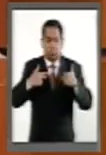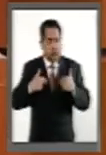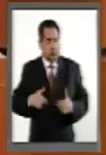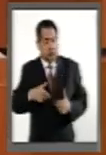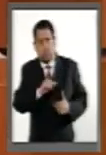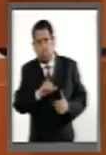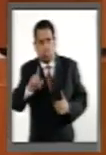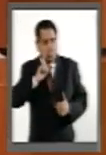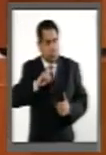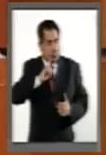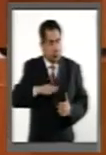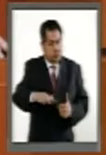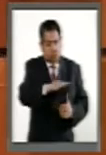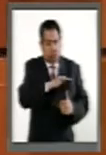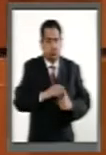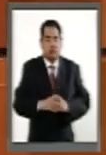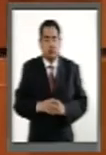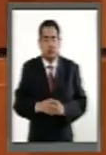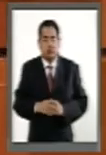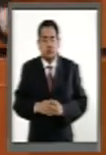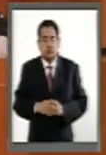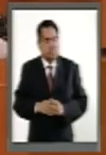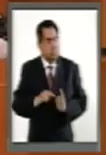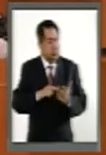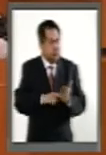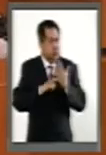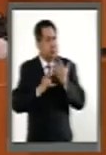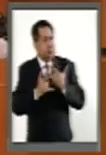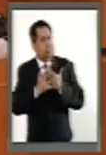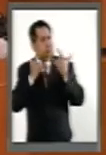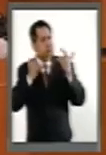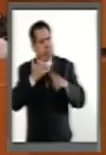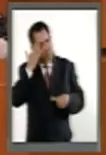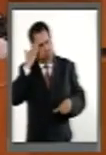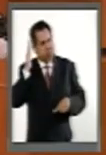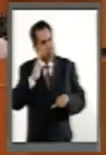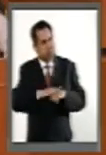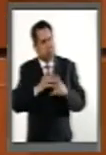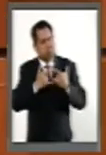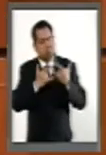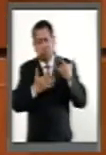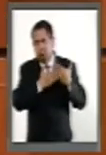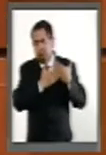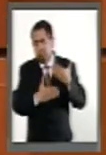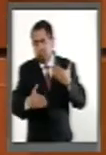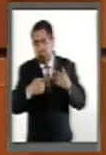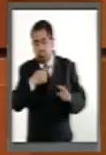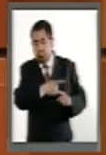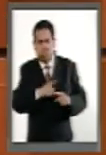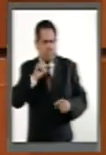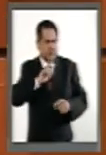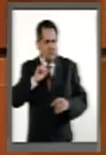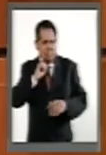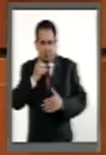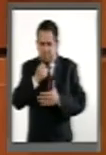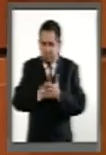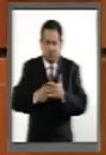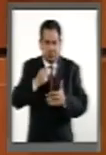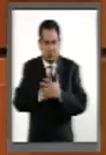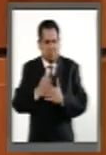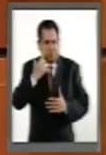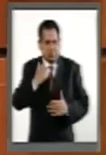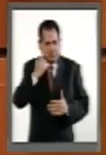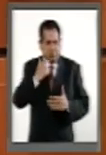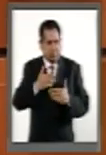las mujeres. Marcó un hito en la historia de México. Con su lucha hay un antes y un